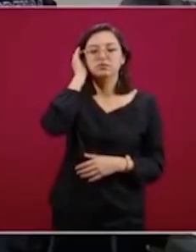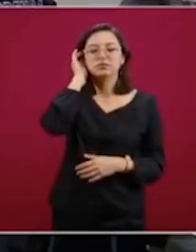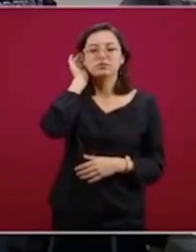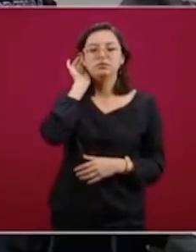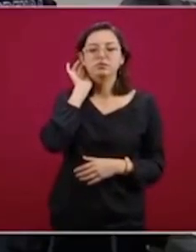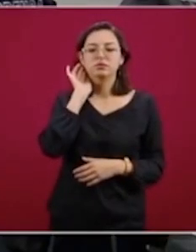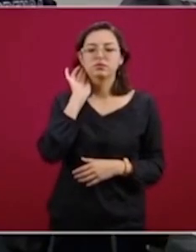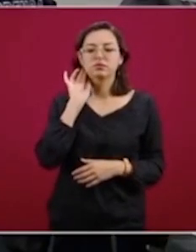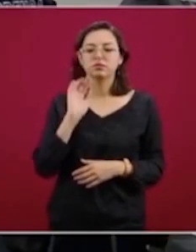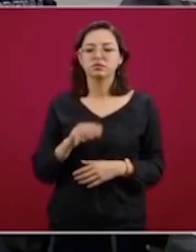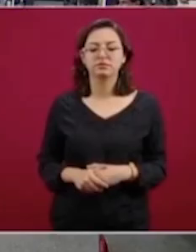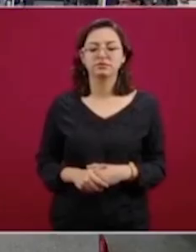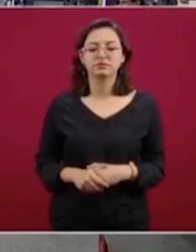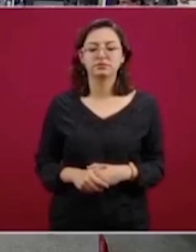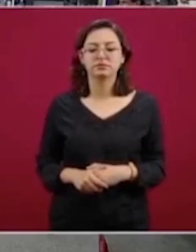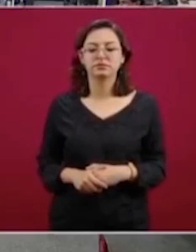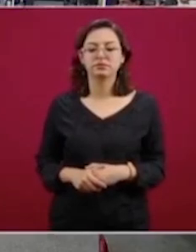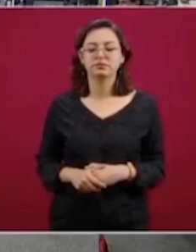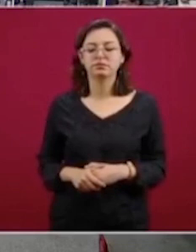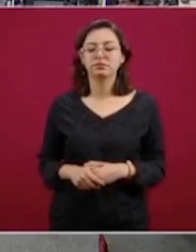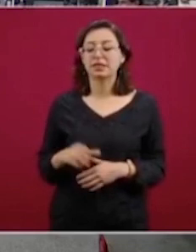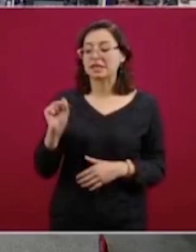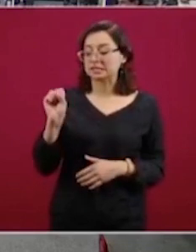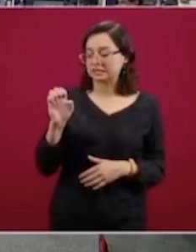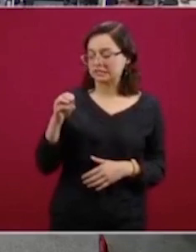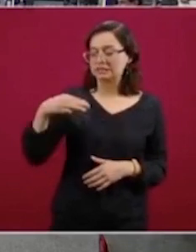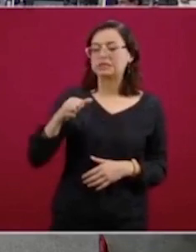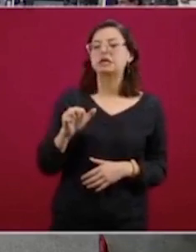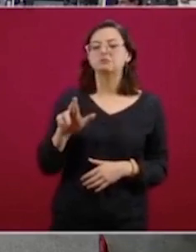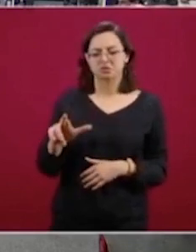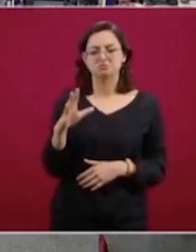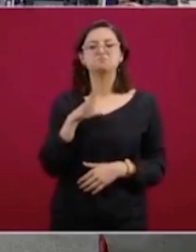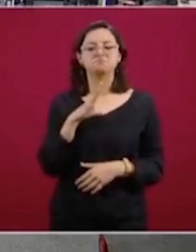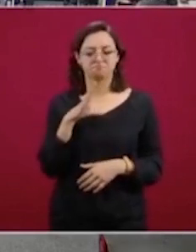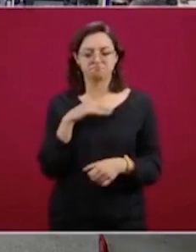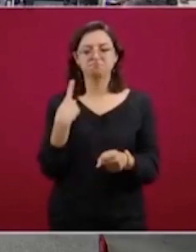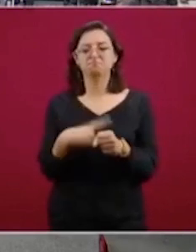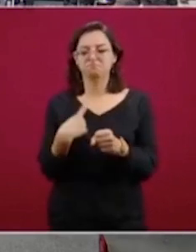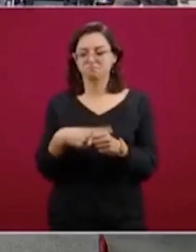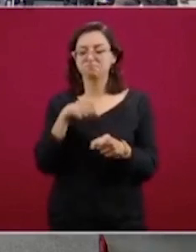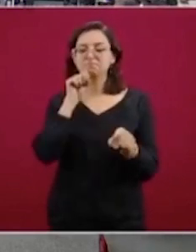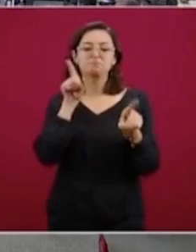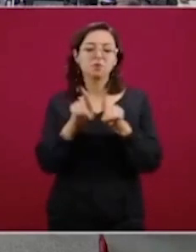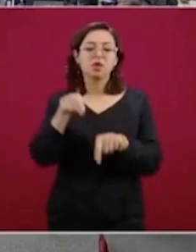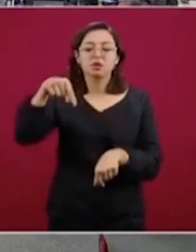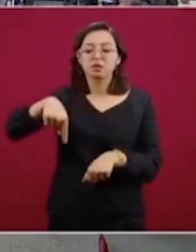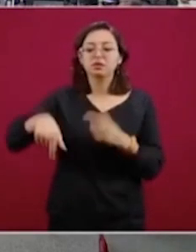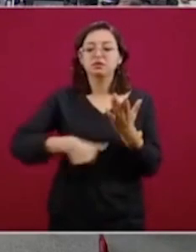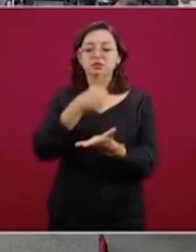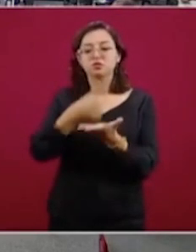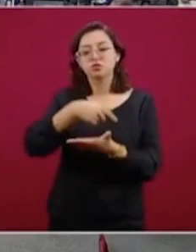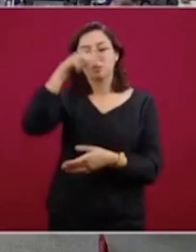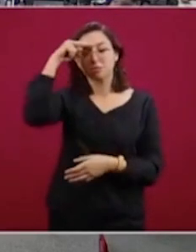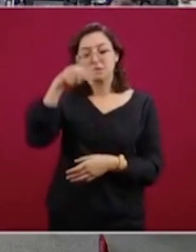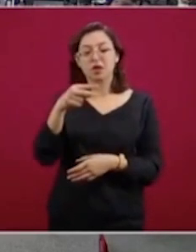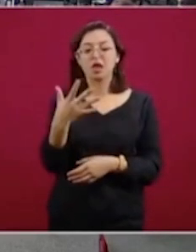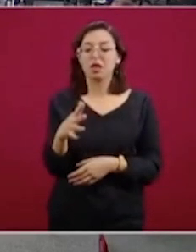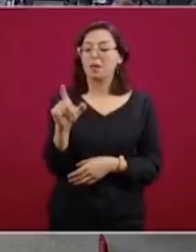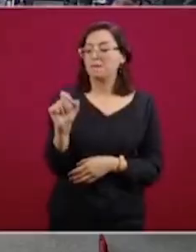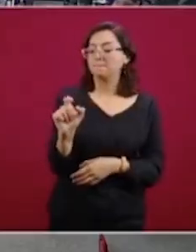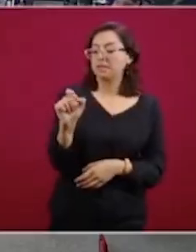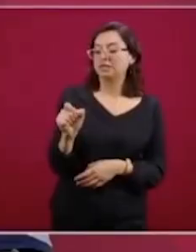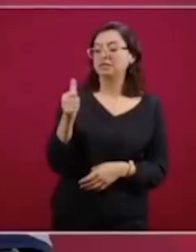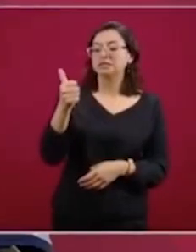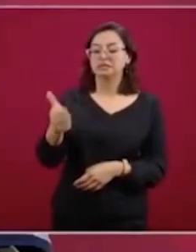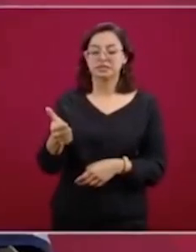militares, la Secretaría de Defensa. Por parte de la Marina también tenemos casos. Aquí en la Ciudad de México tenemos alrededor de 26